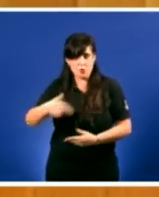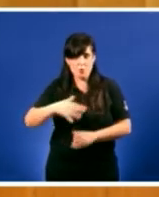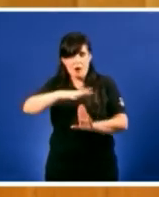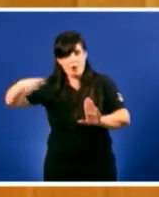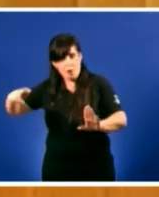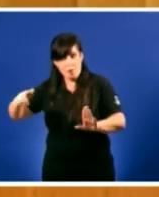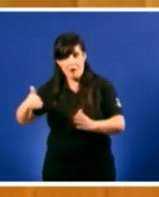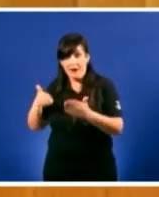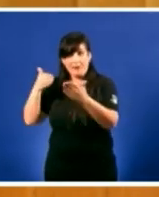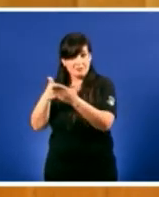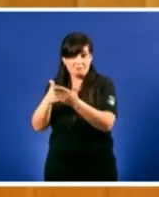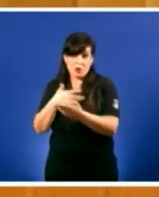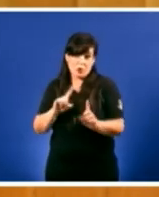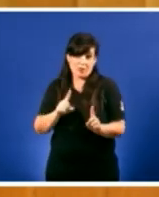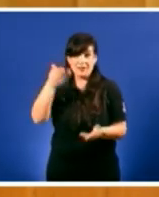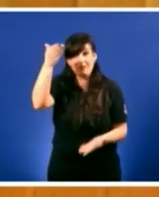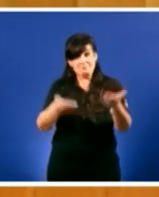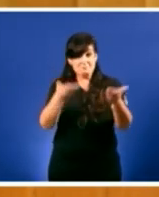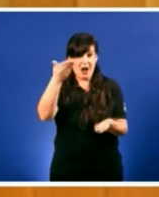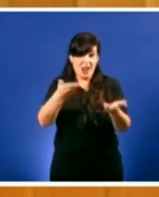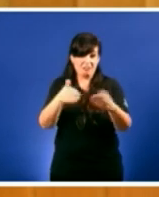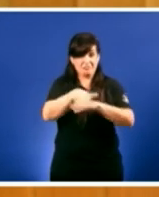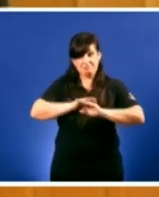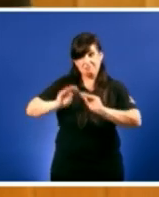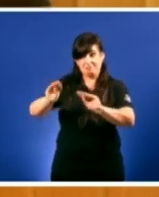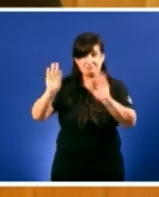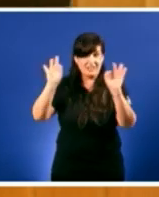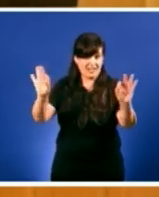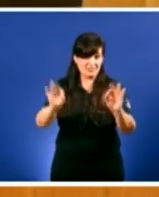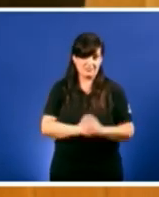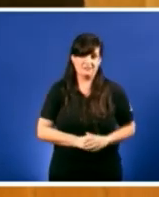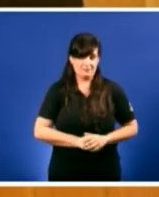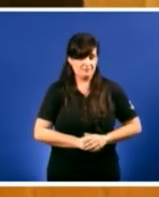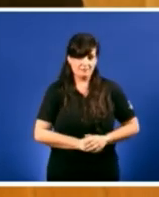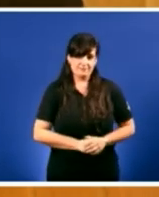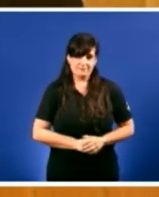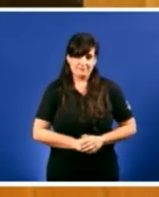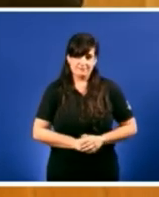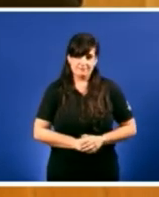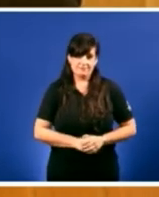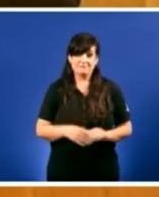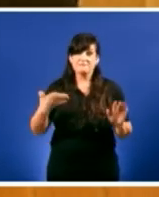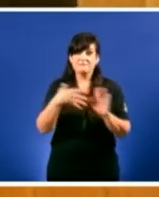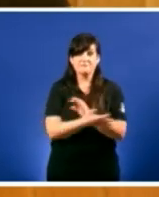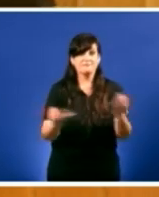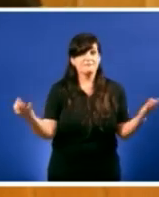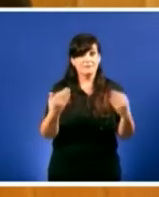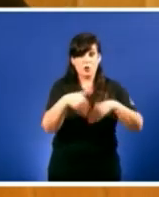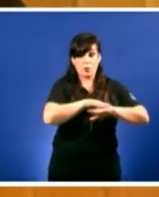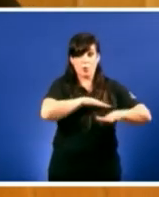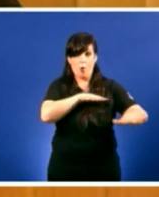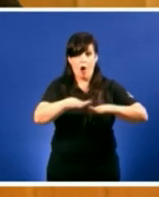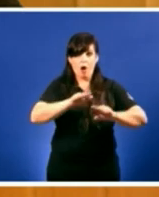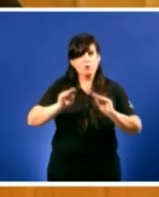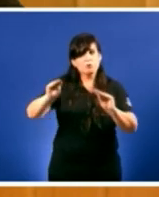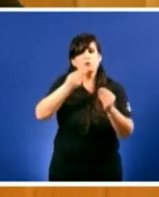seu goberno señor Fijo Ese é o balance do seu goberno sustituir a acción do goberno por